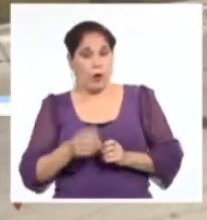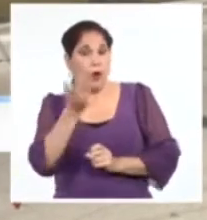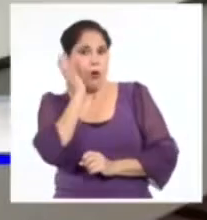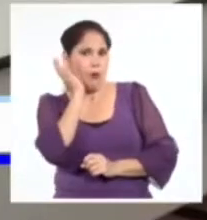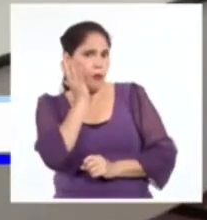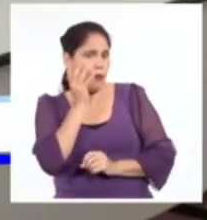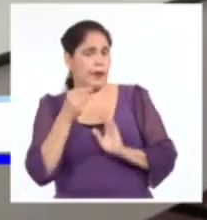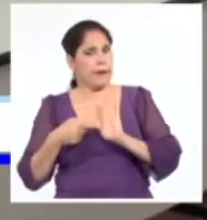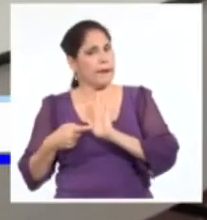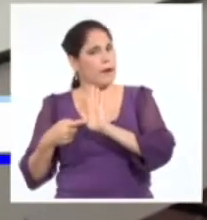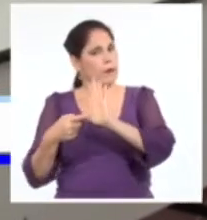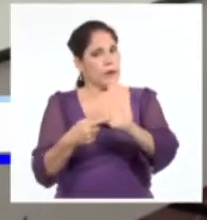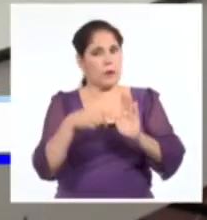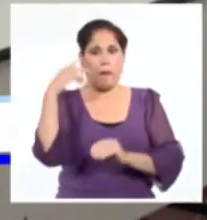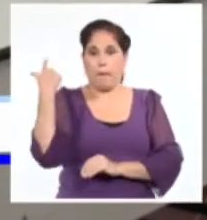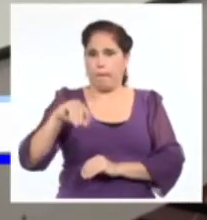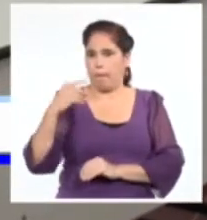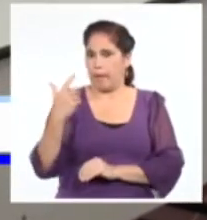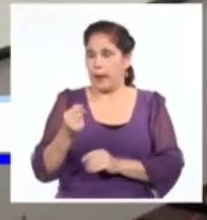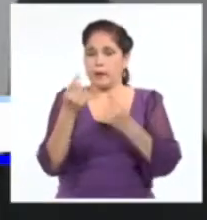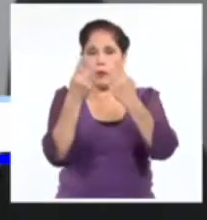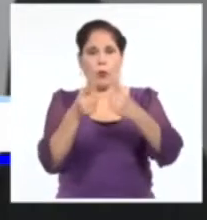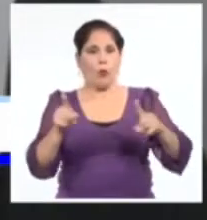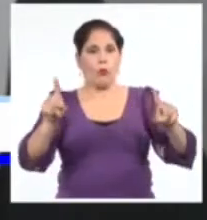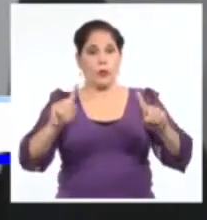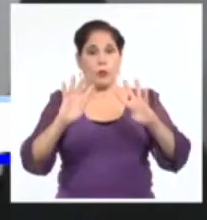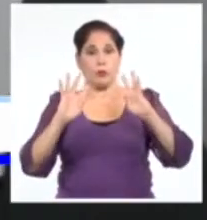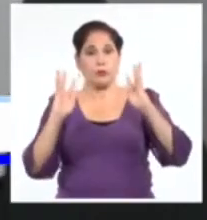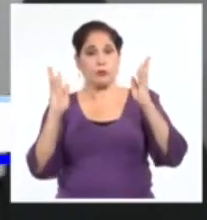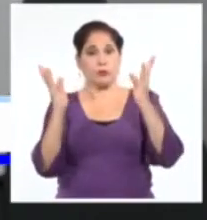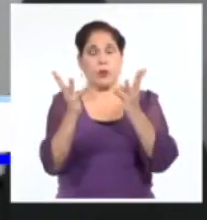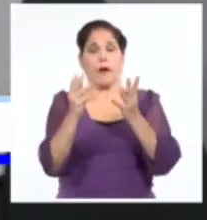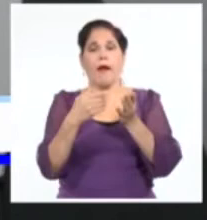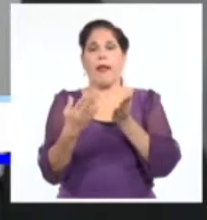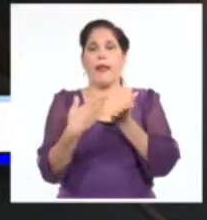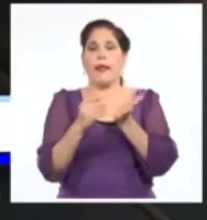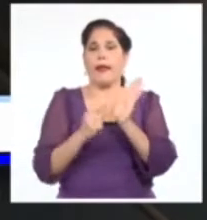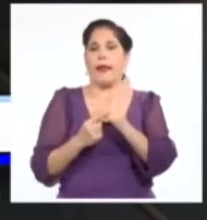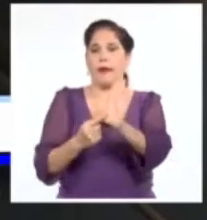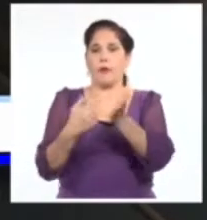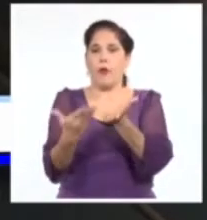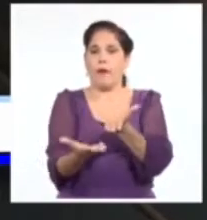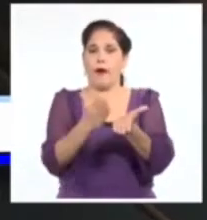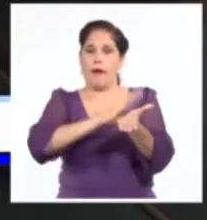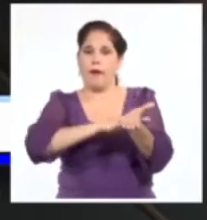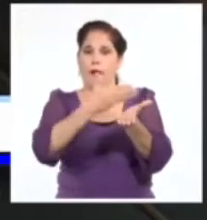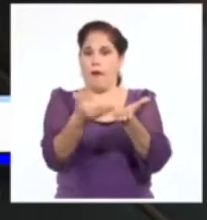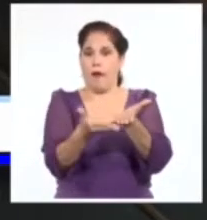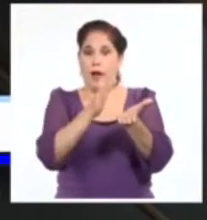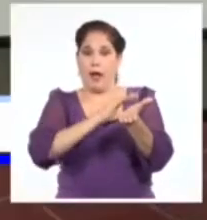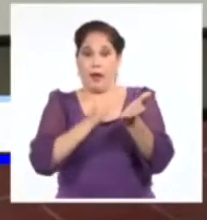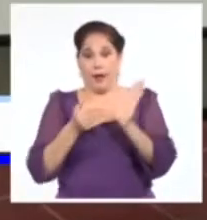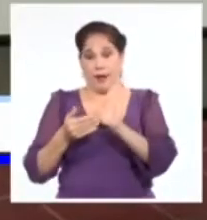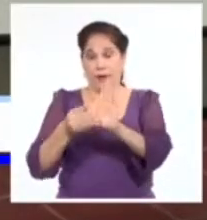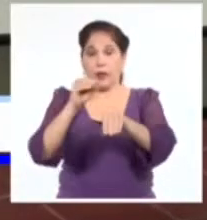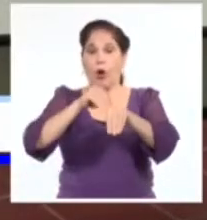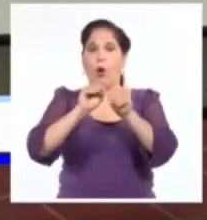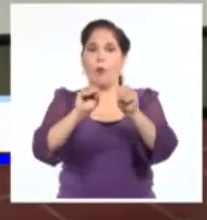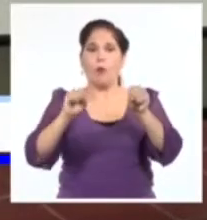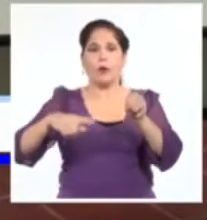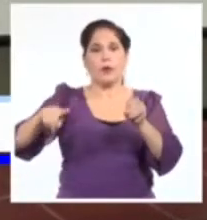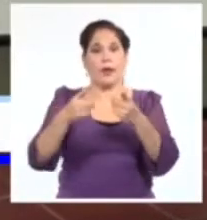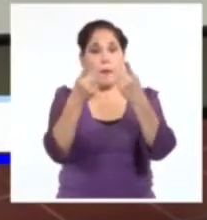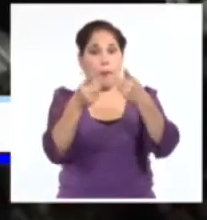Conferencias, demostraciones prácticas, conciertos, presentaciones de libros y revistas, y lanzamientos de convocatorias musicales,